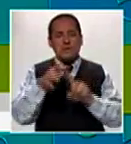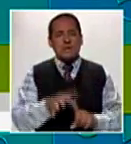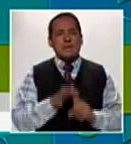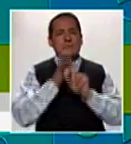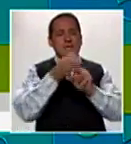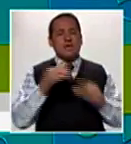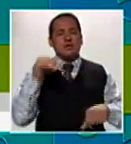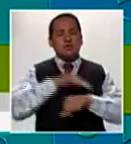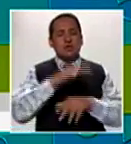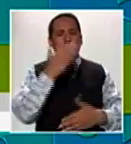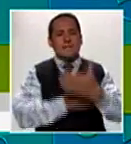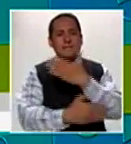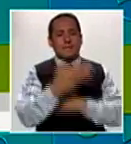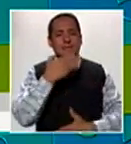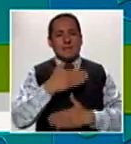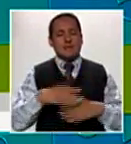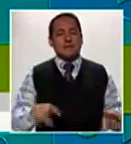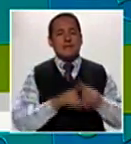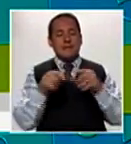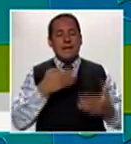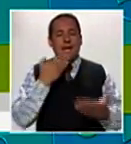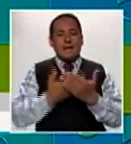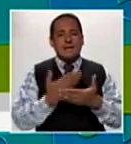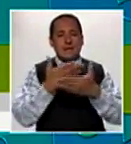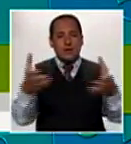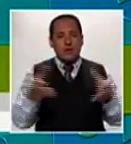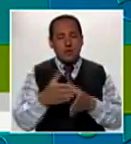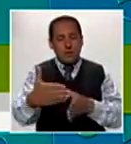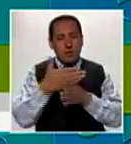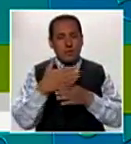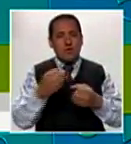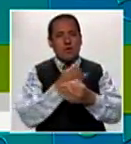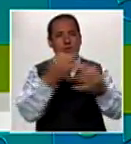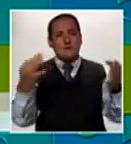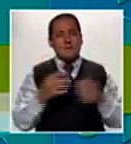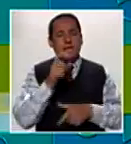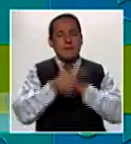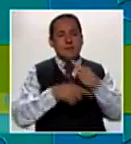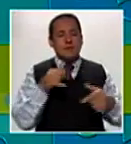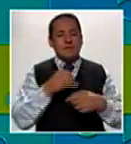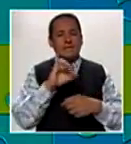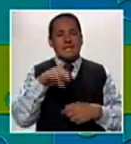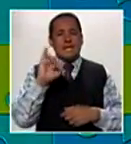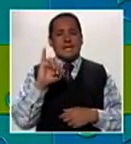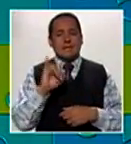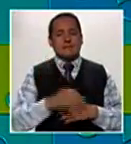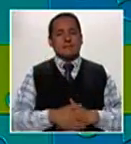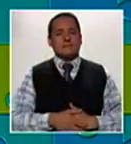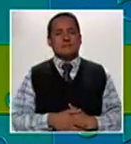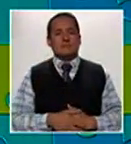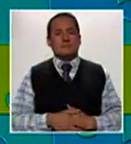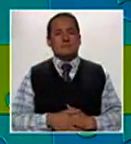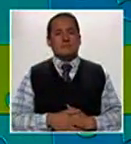especializada sobre discapacidad. Agradecemos colaboración con los encuestadores del INEI.